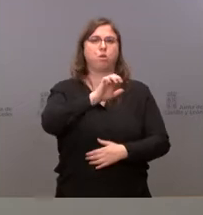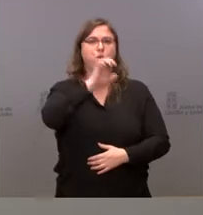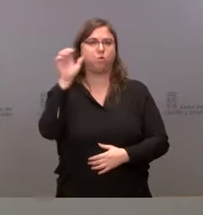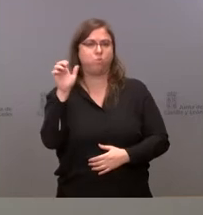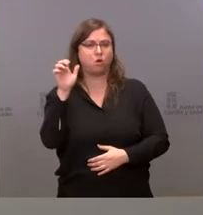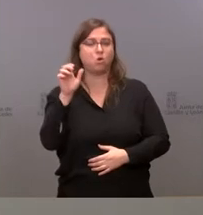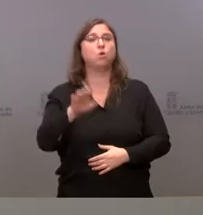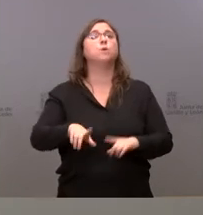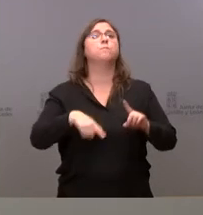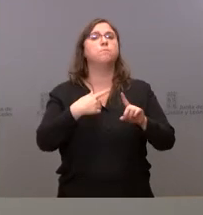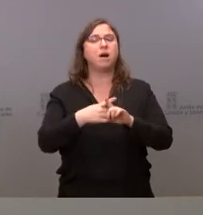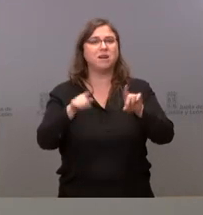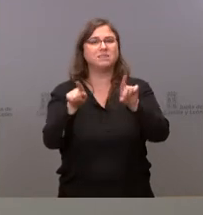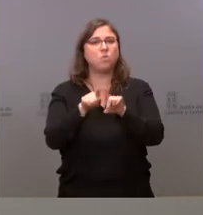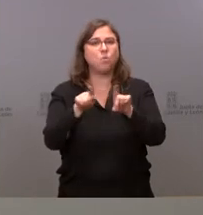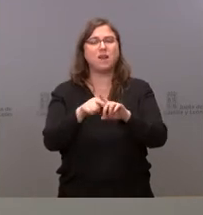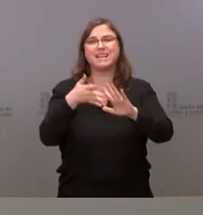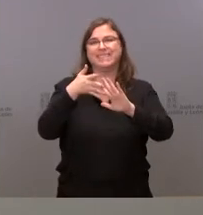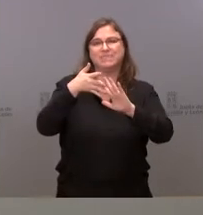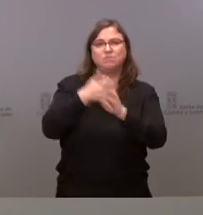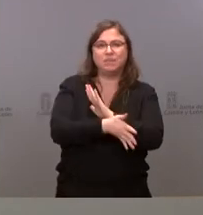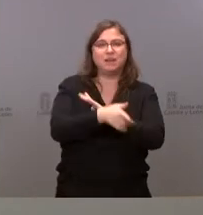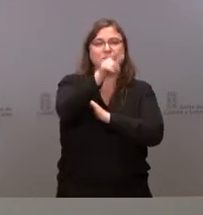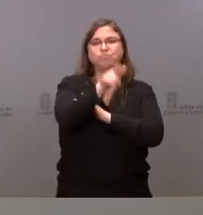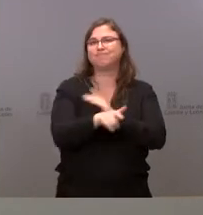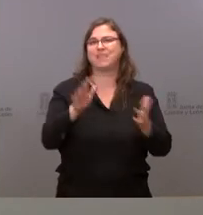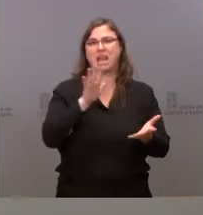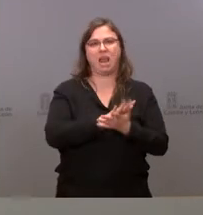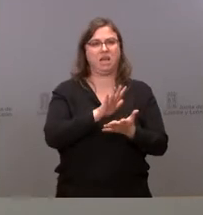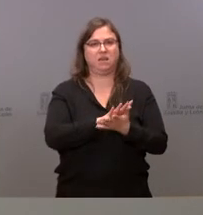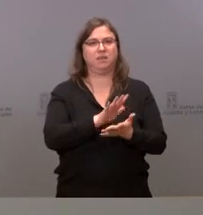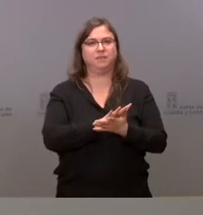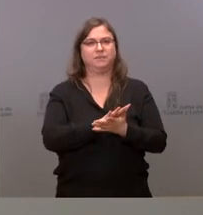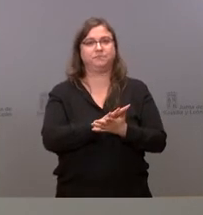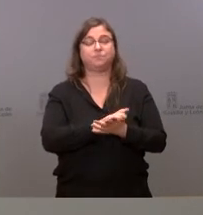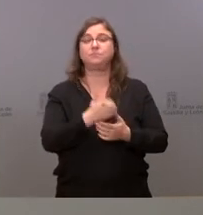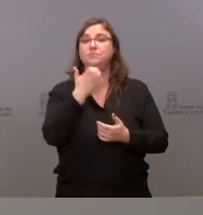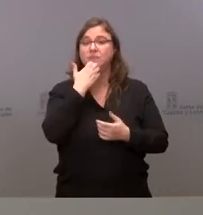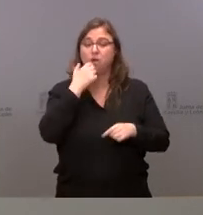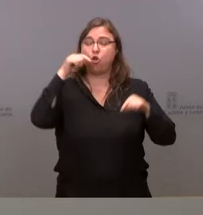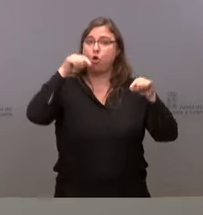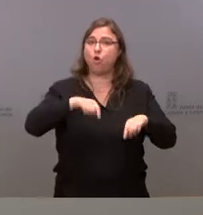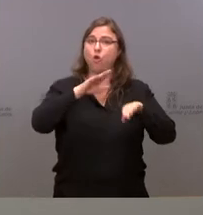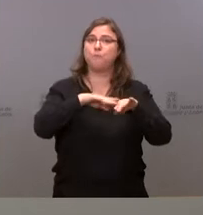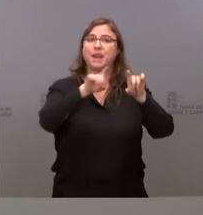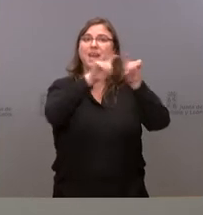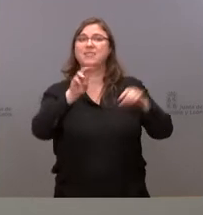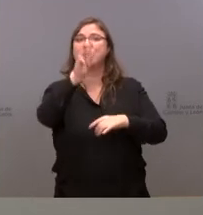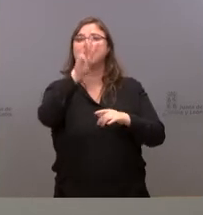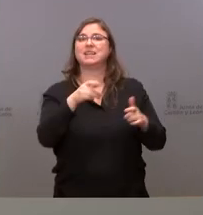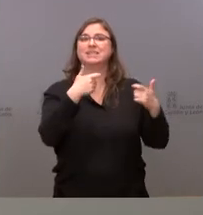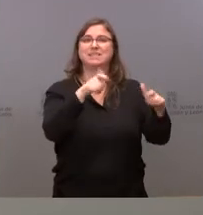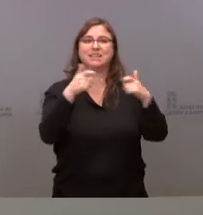y queremos transmitir también ese mensaje de tranquilidad, en este caso hoy, a las entidades del tercer sector